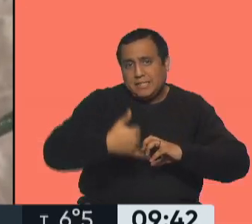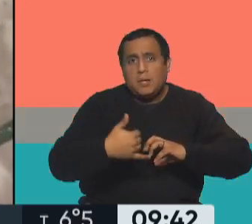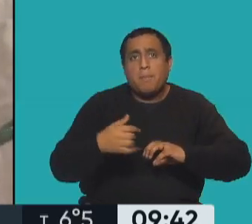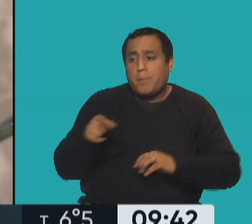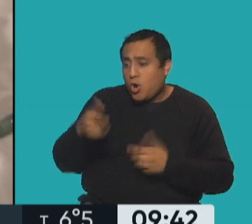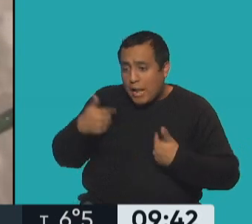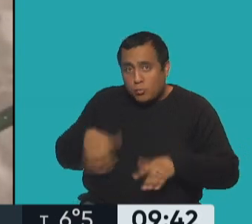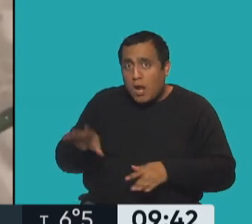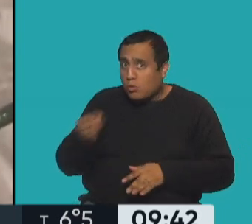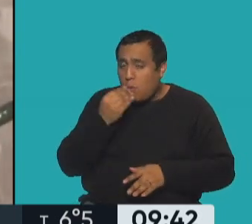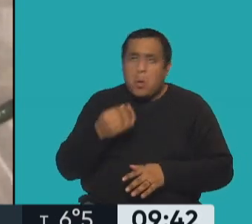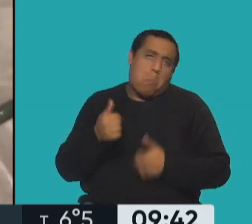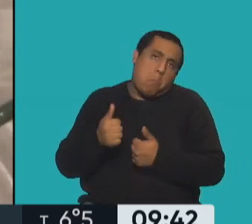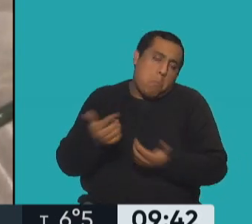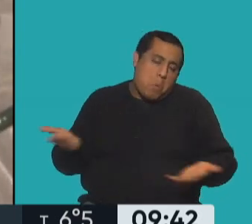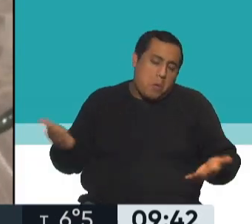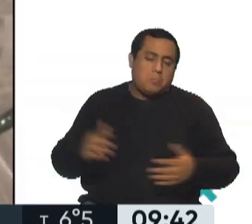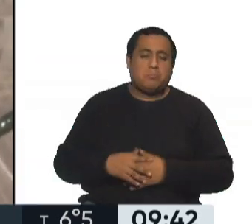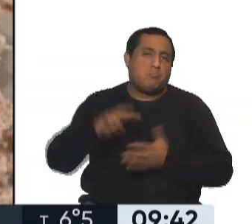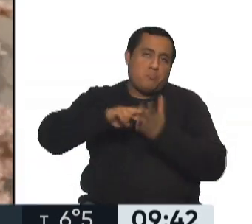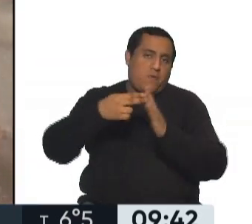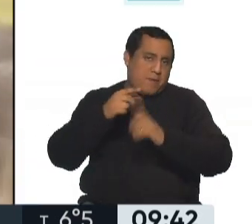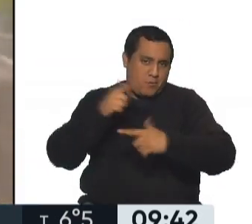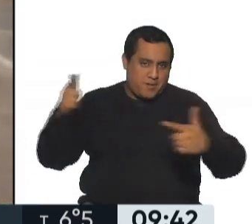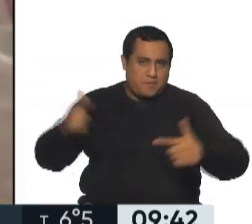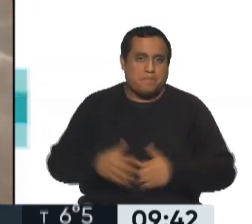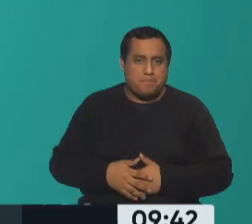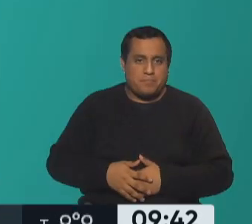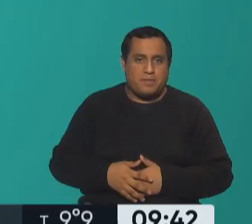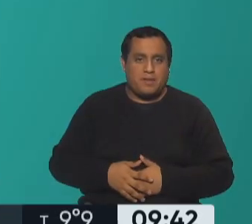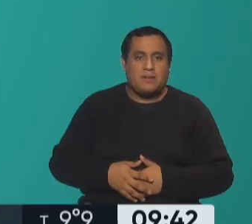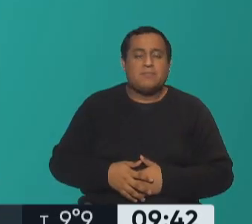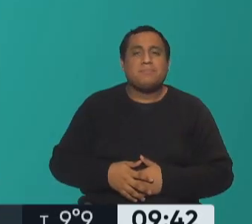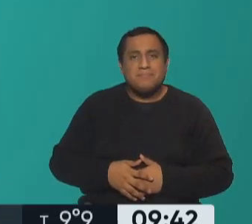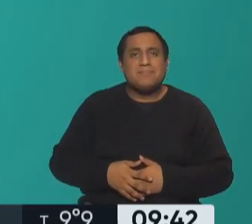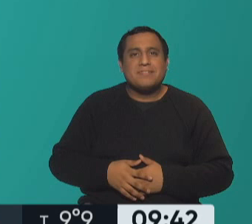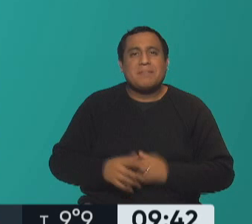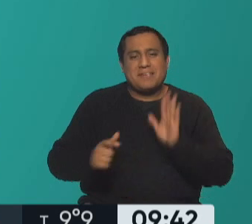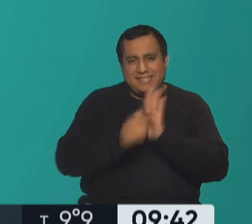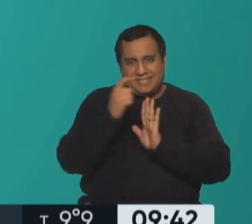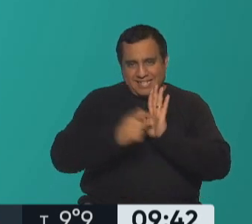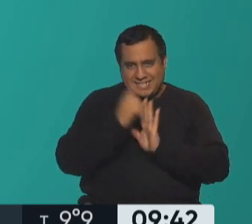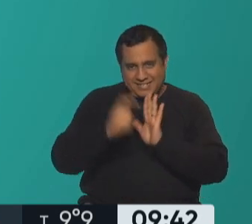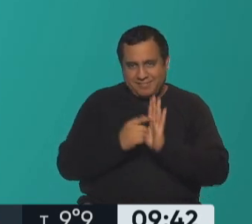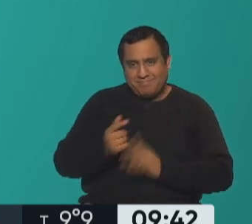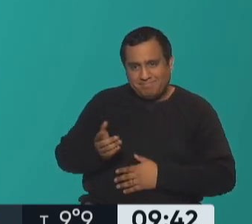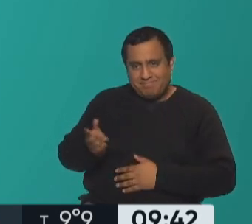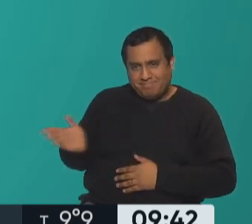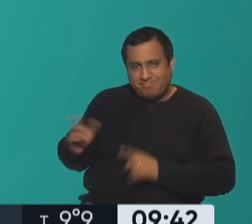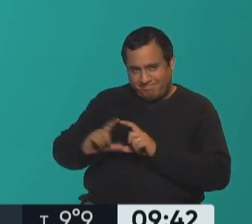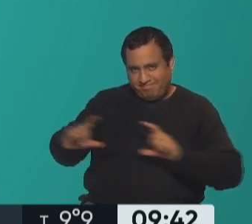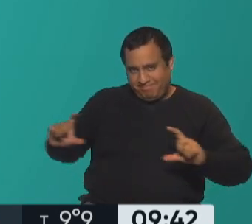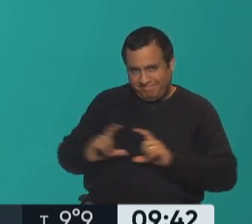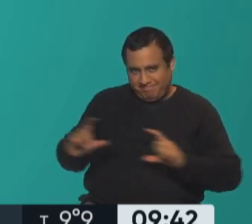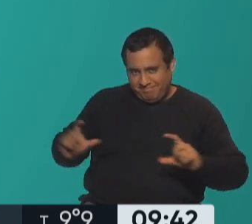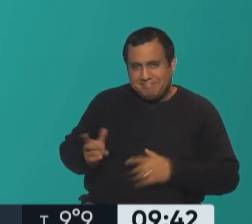incorporando nosotros. Absolutamente. no, Bien. Arroba yaelasvani.hercote la pueden seguir en sus redes sociales.